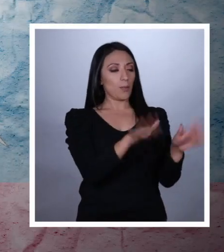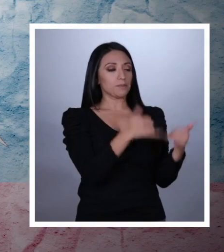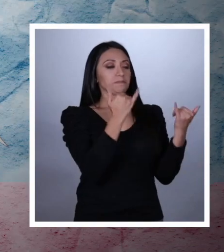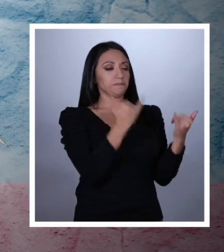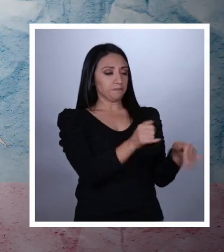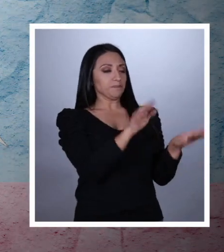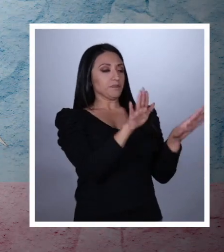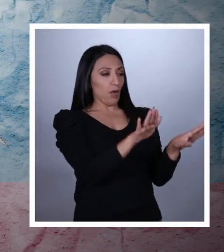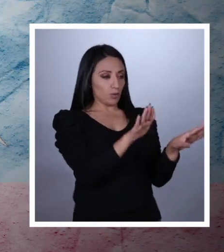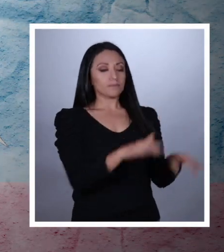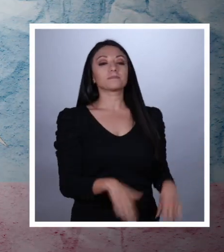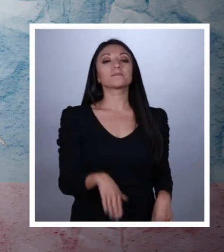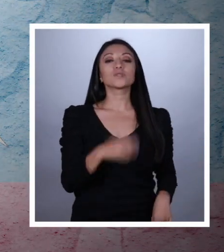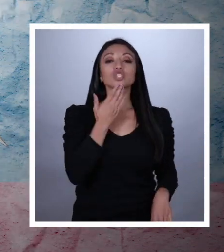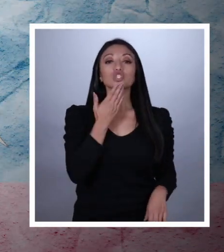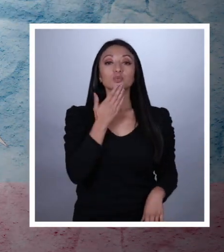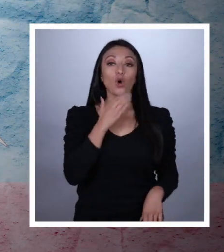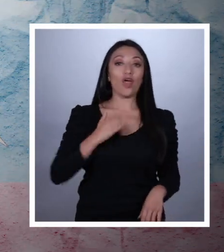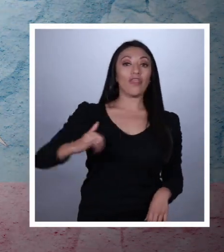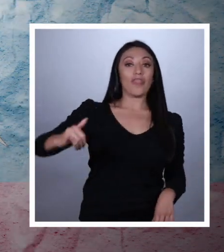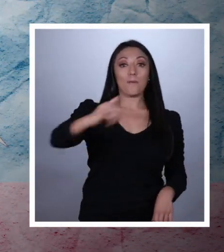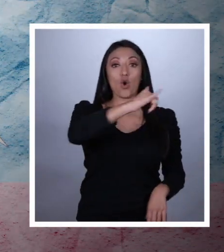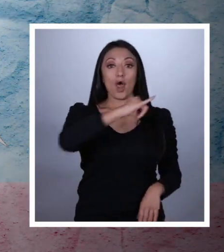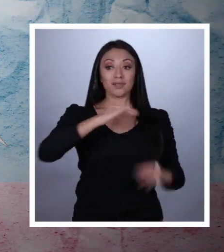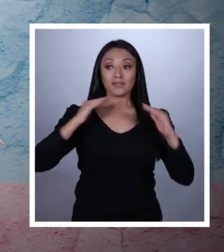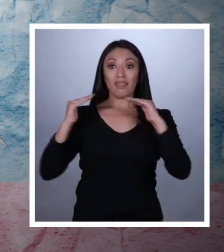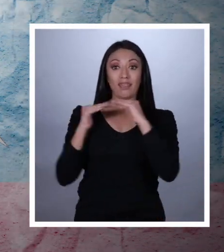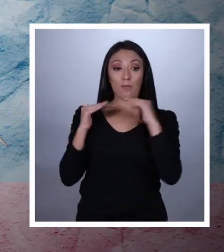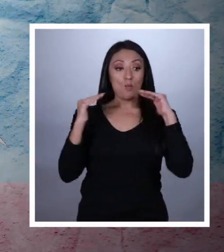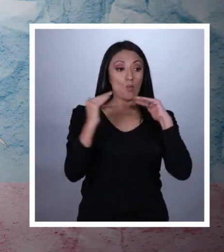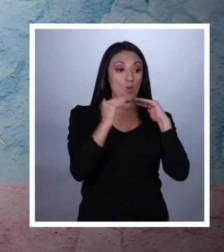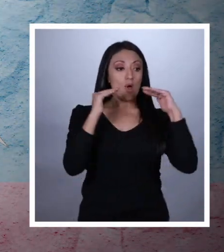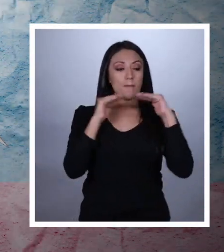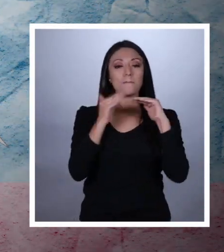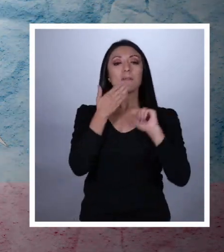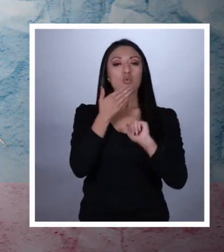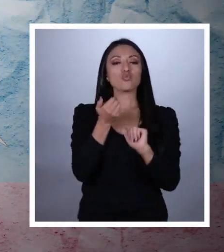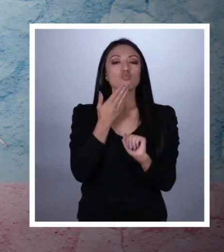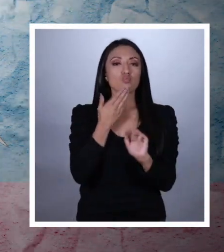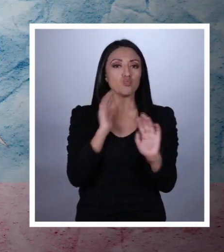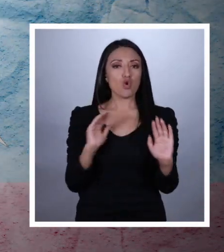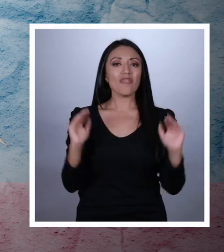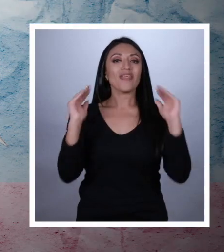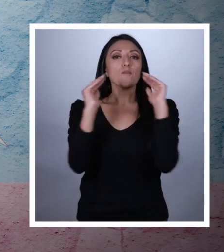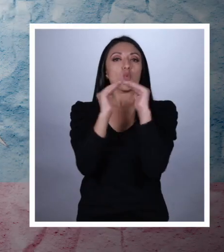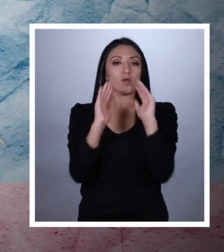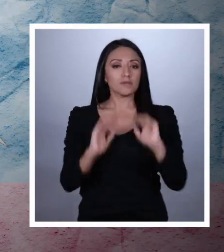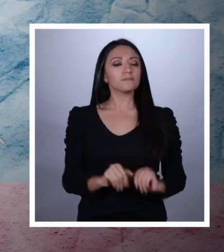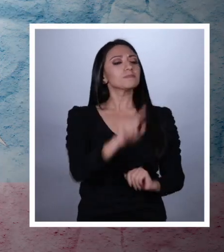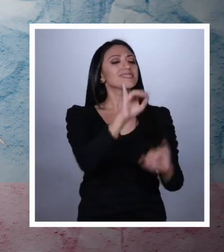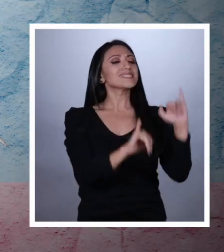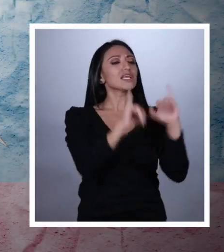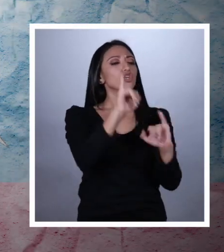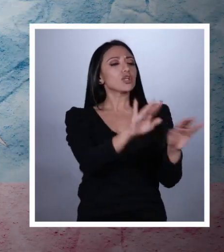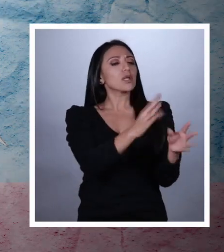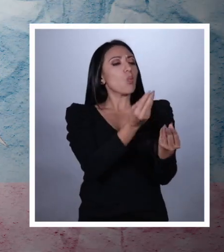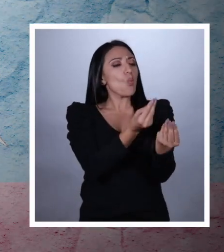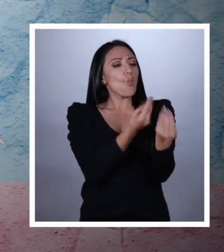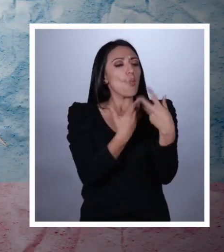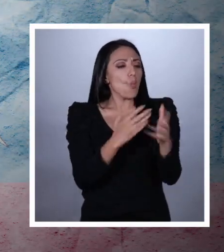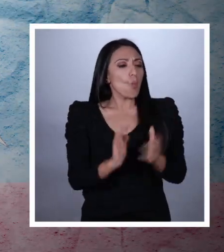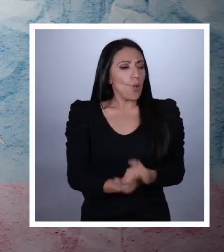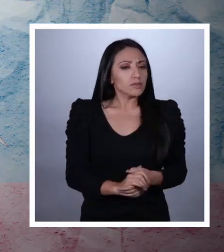Ahora, vamos a ver cómo es que ayuda a la democracia a tener una mejor sociedad. Por favor, señorita democracia,